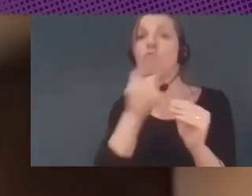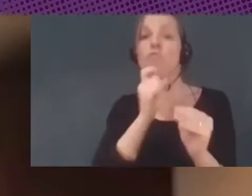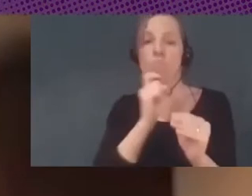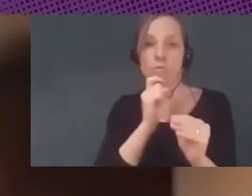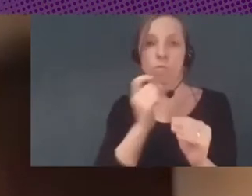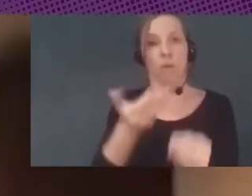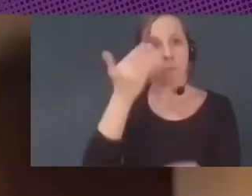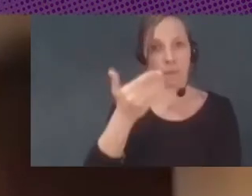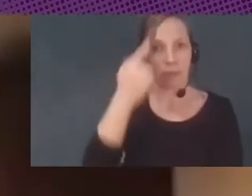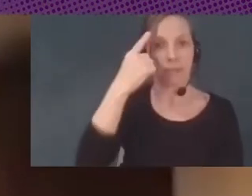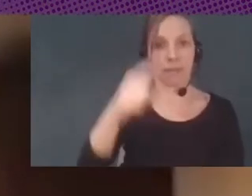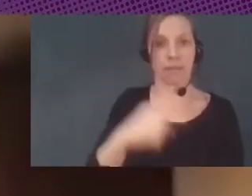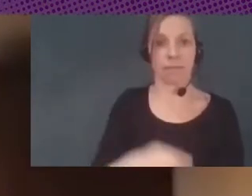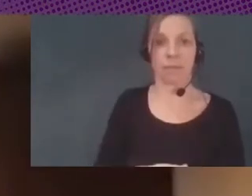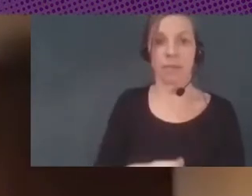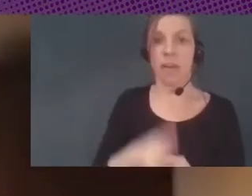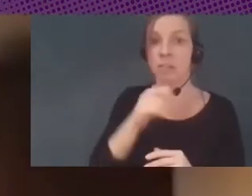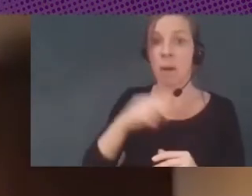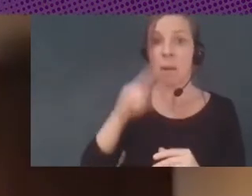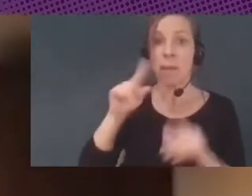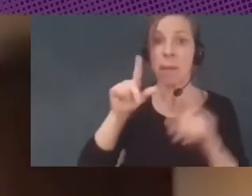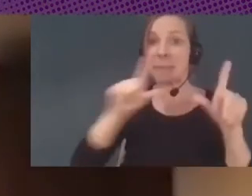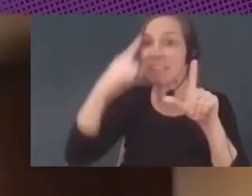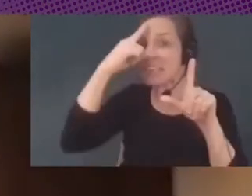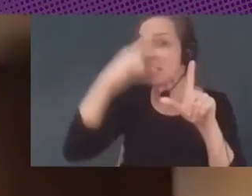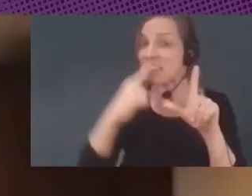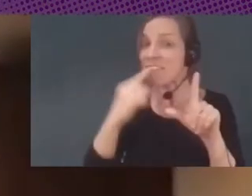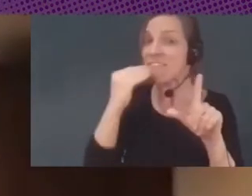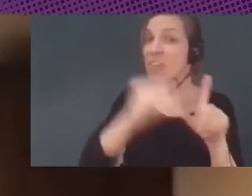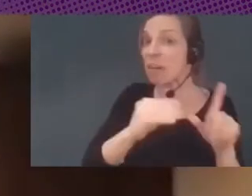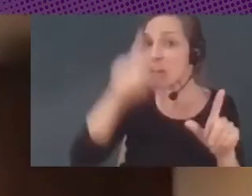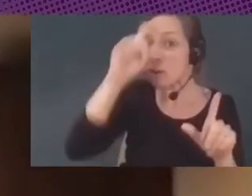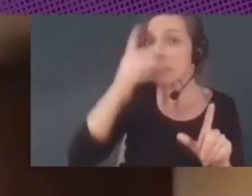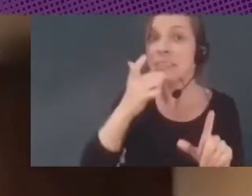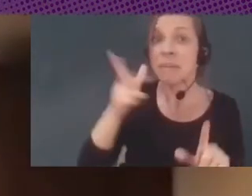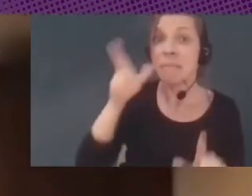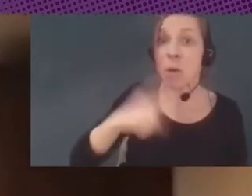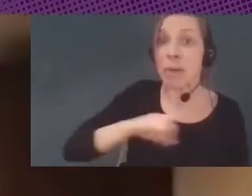Tengo las pantallas congeladas, no sé si me confirman que me pueden escuchar.